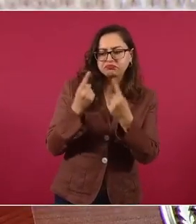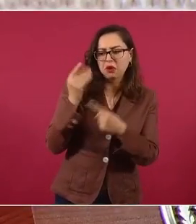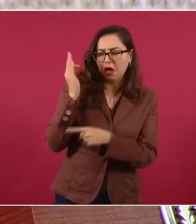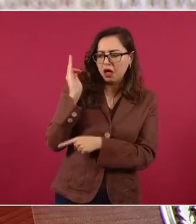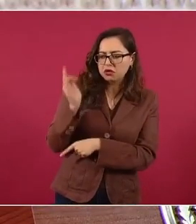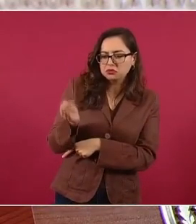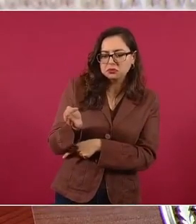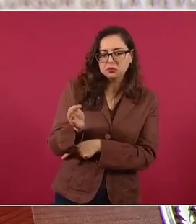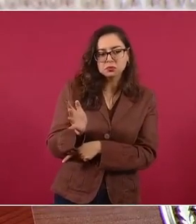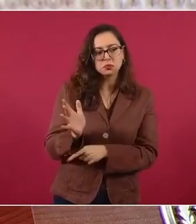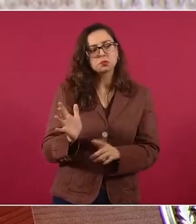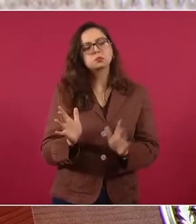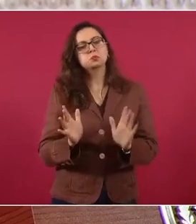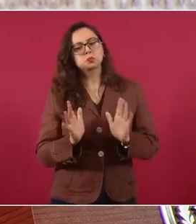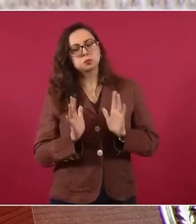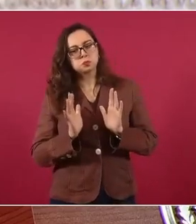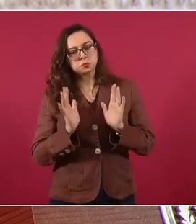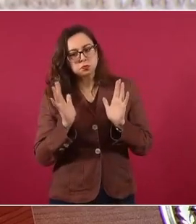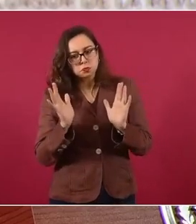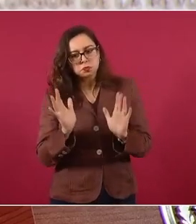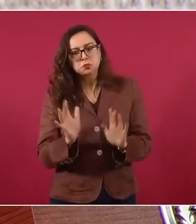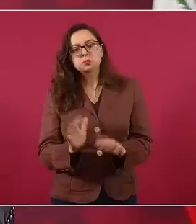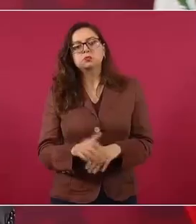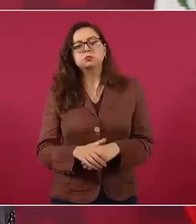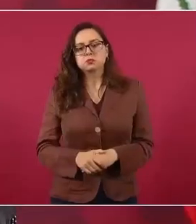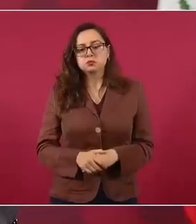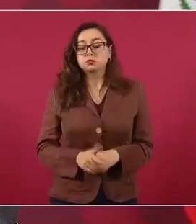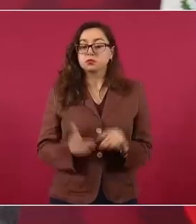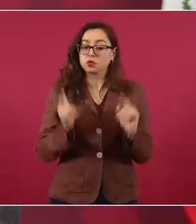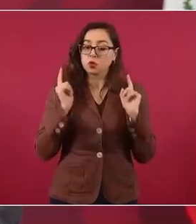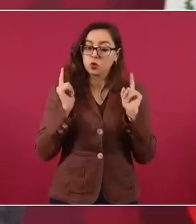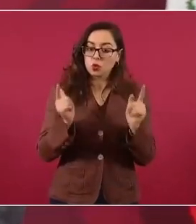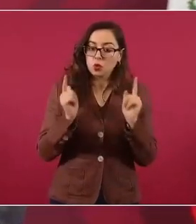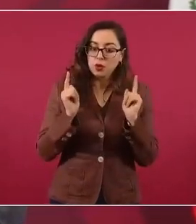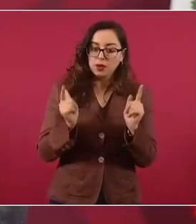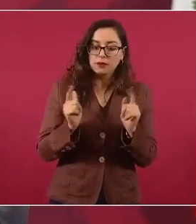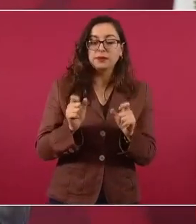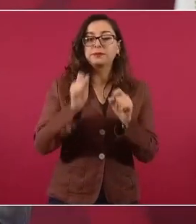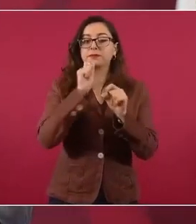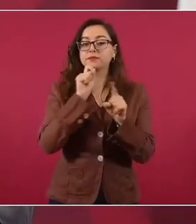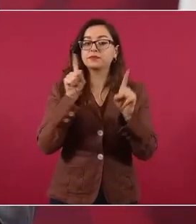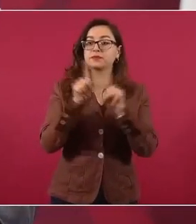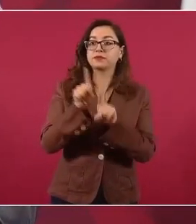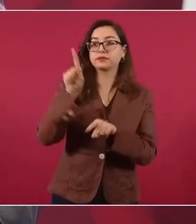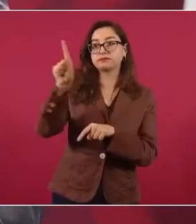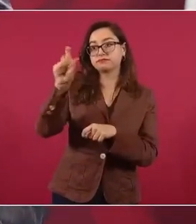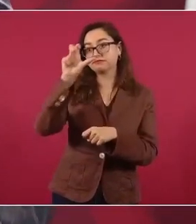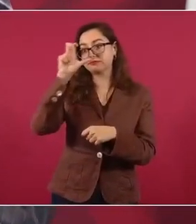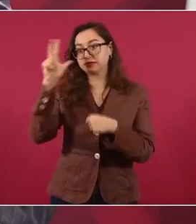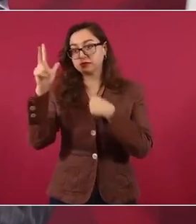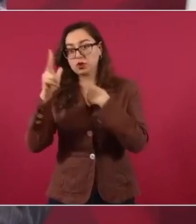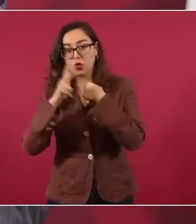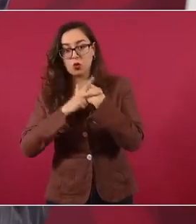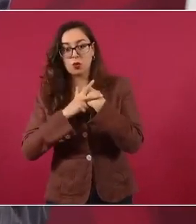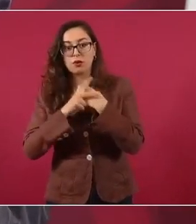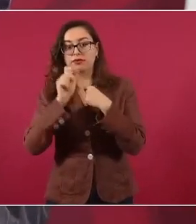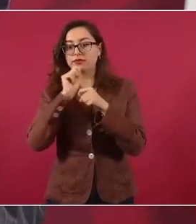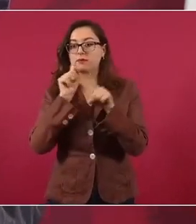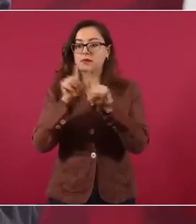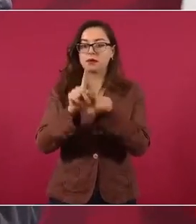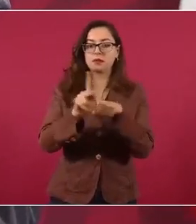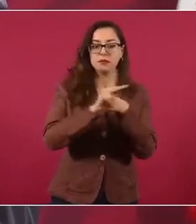Ahora ya se está hablando de eso. Igual en Europa hay todo un movimiento